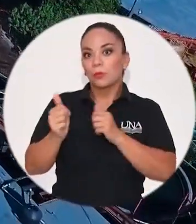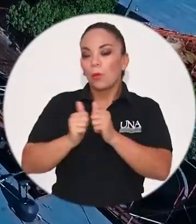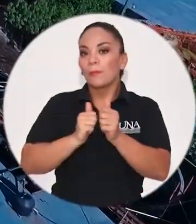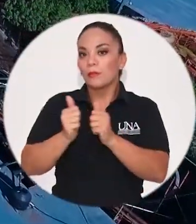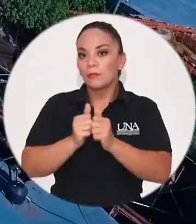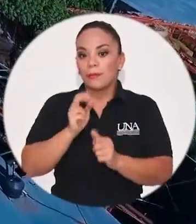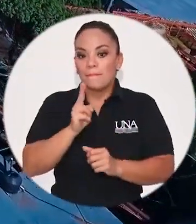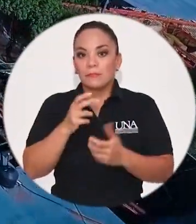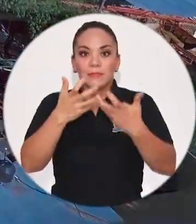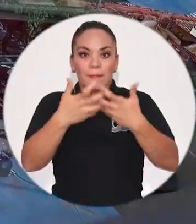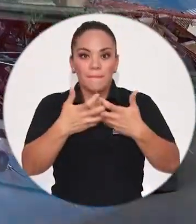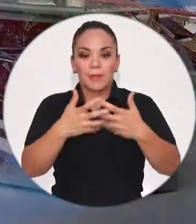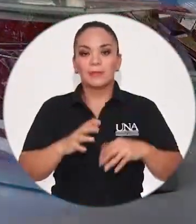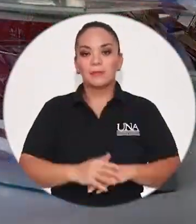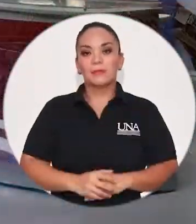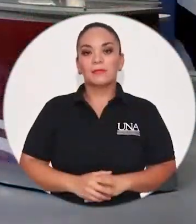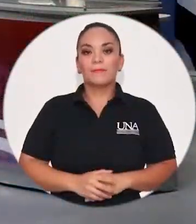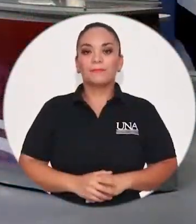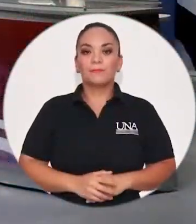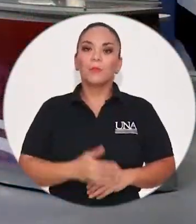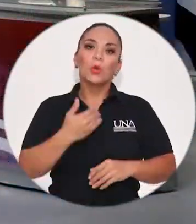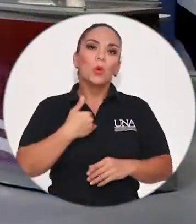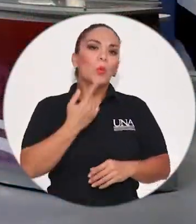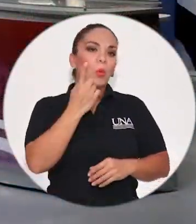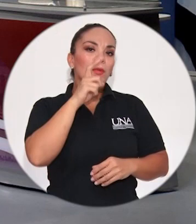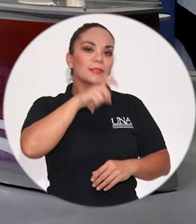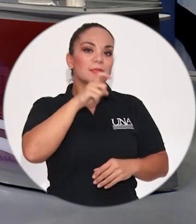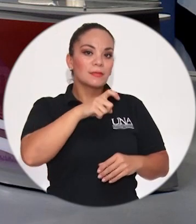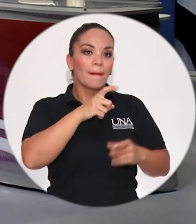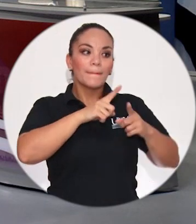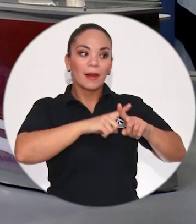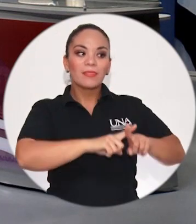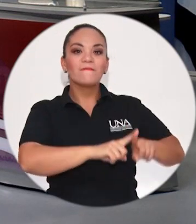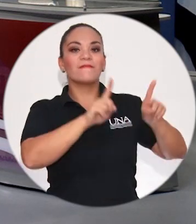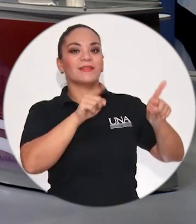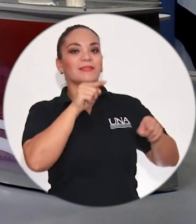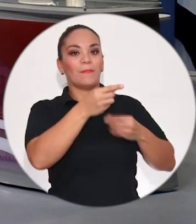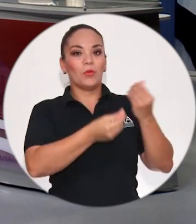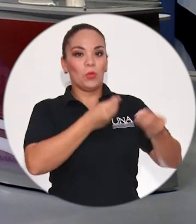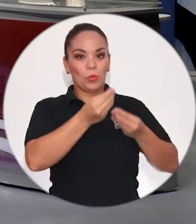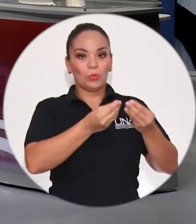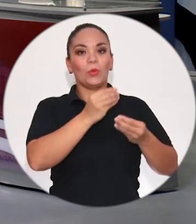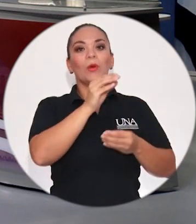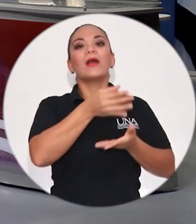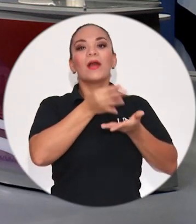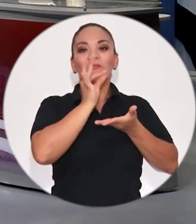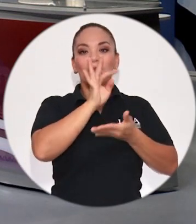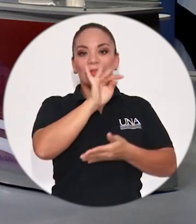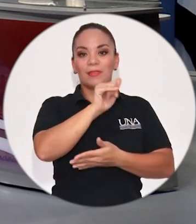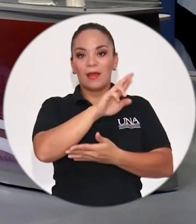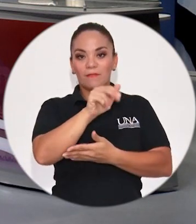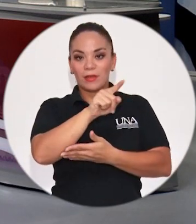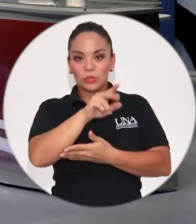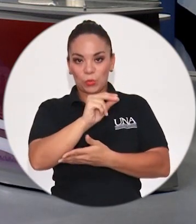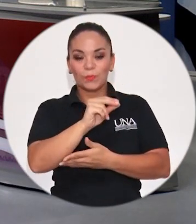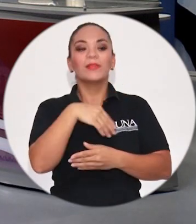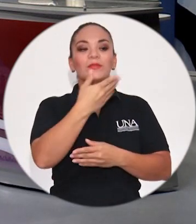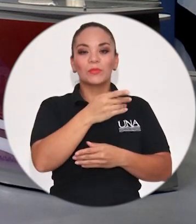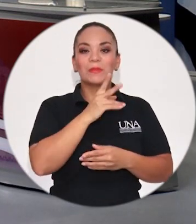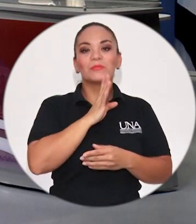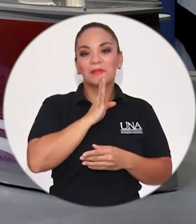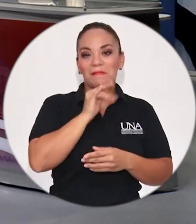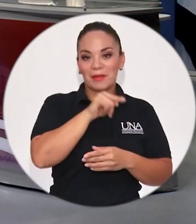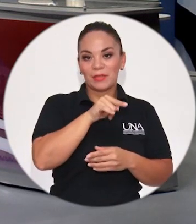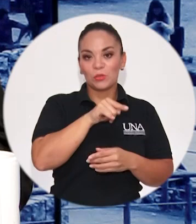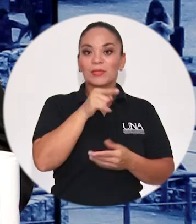Hubo una necesidad por diferenciar el producto del mercado. El de Tarrasú, como lo vamos a conversar más adelante, es un café que cuenta con una